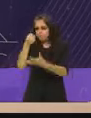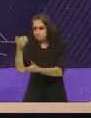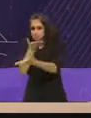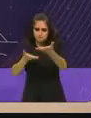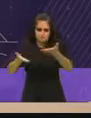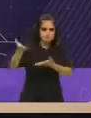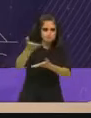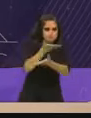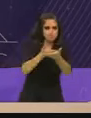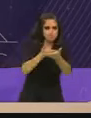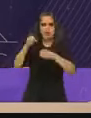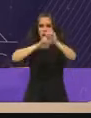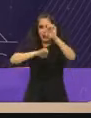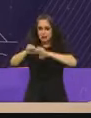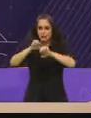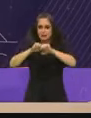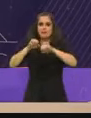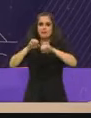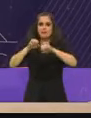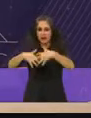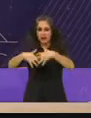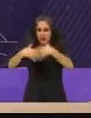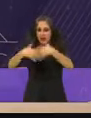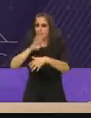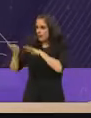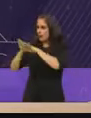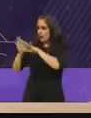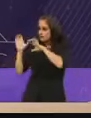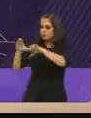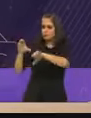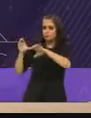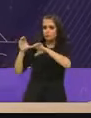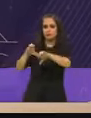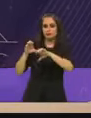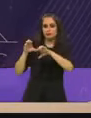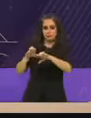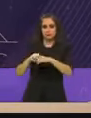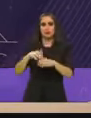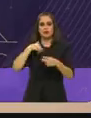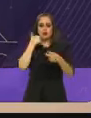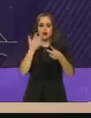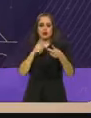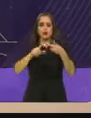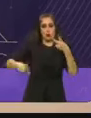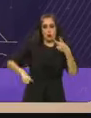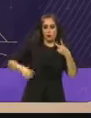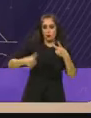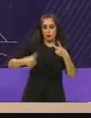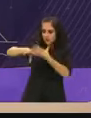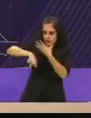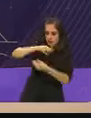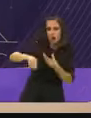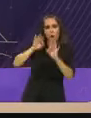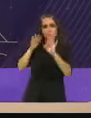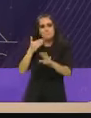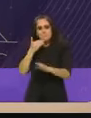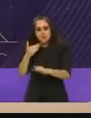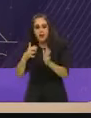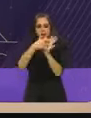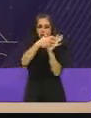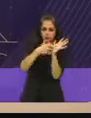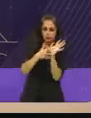generación de empleos. Dos, continuaremos con finanzas públicas sanas, con austeridad,